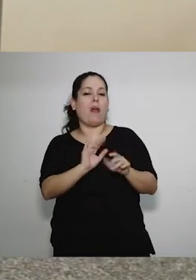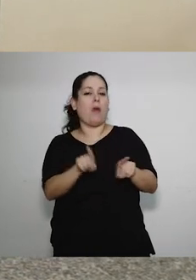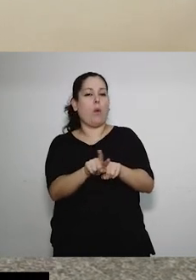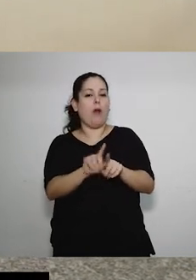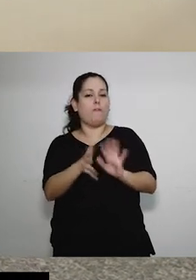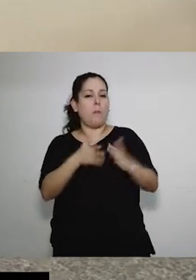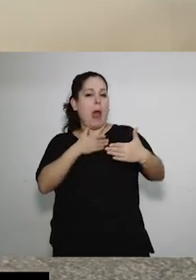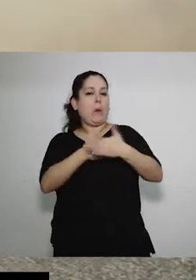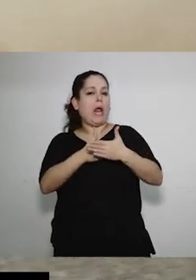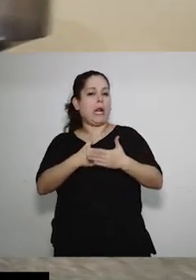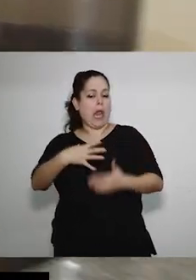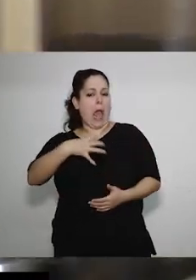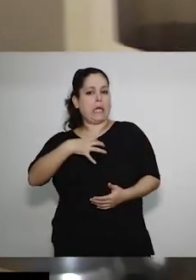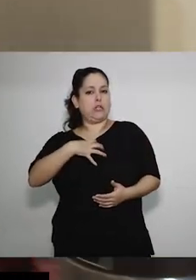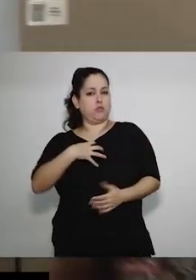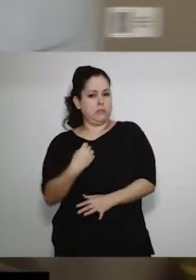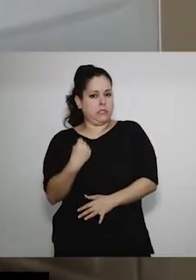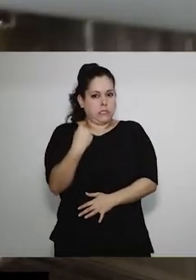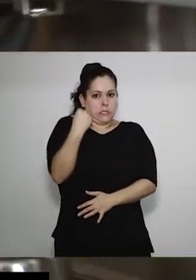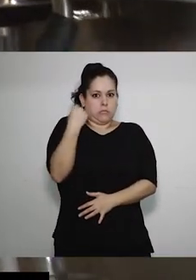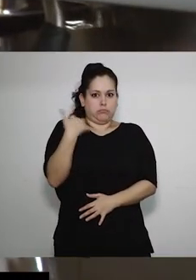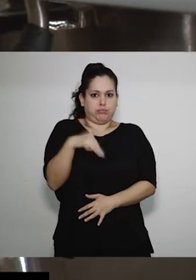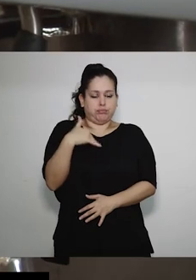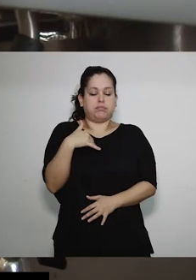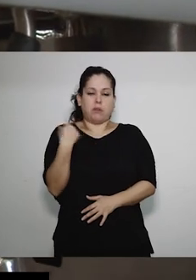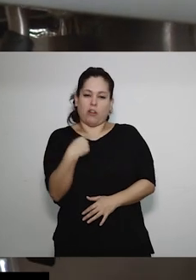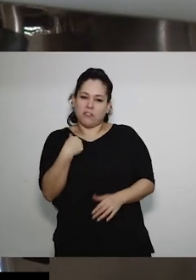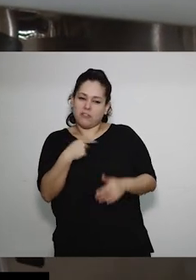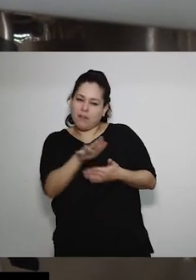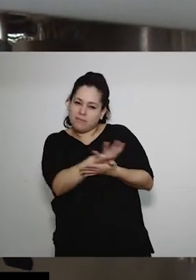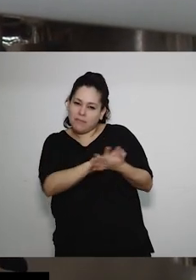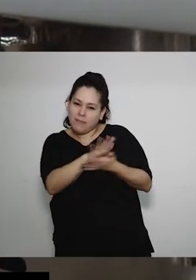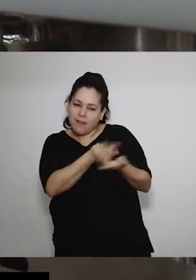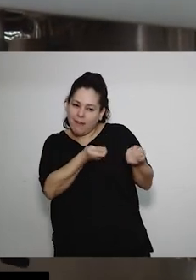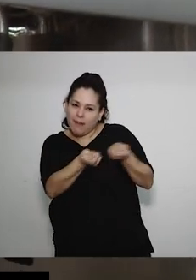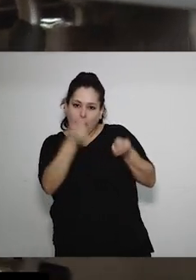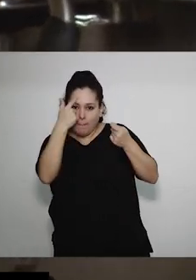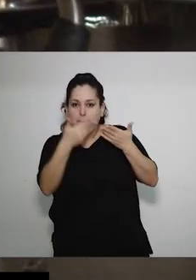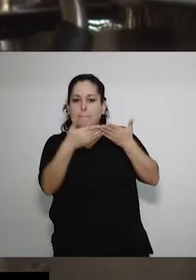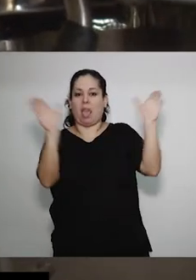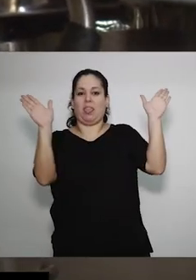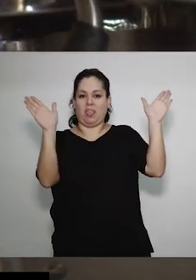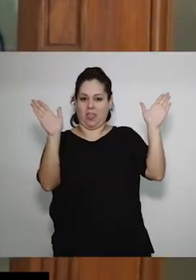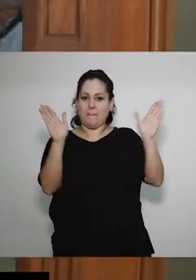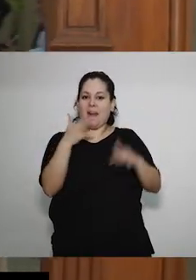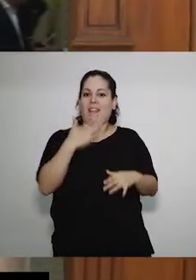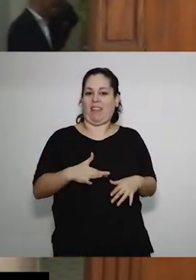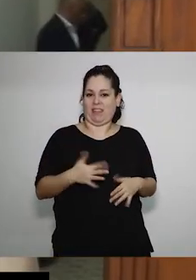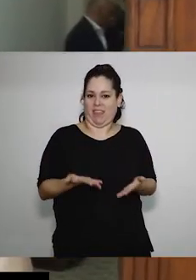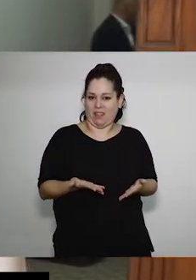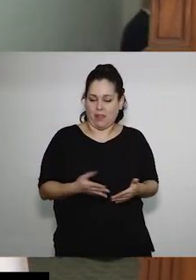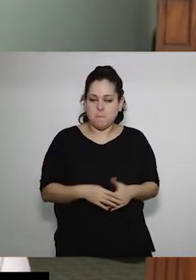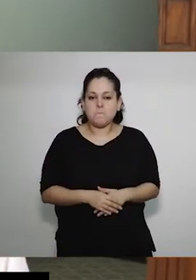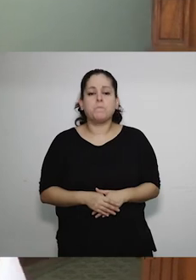actitudinales. En realidad las principales barreras son actitudinales porque son desde el lugar en que nosotros hacemos todo lo que hacemos.